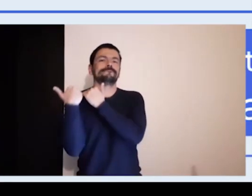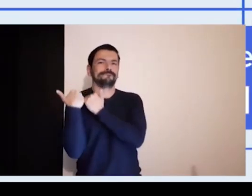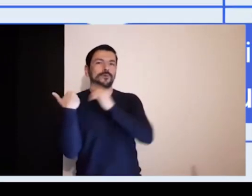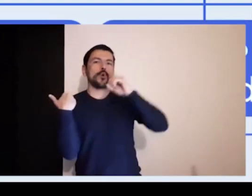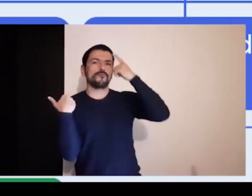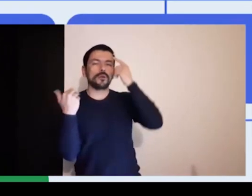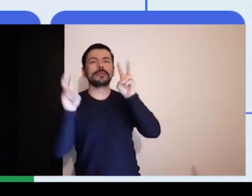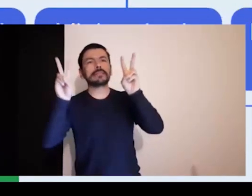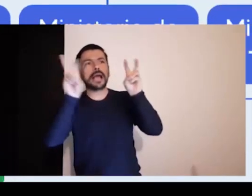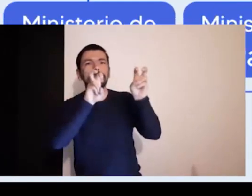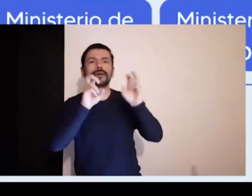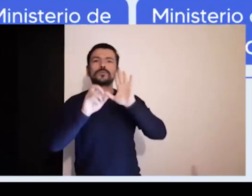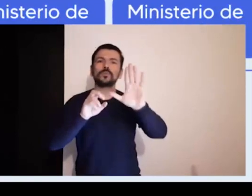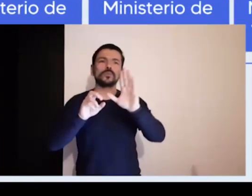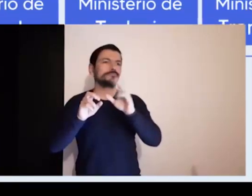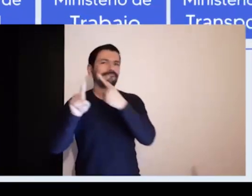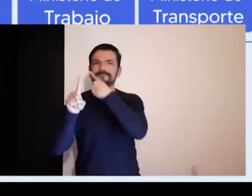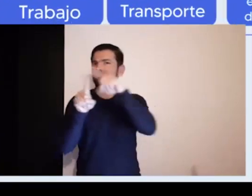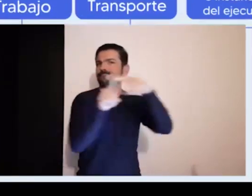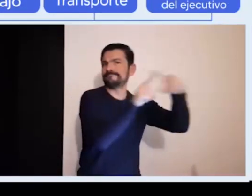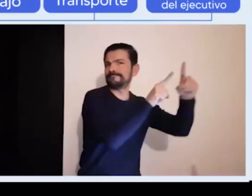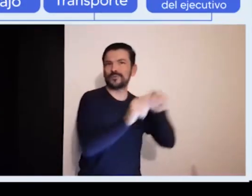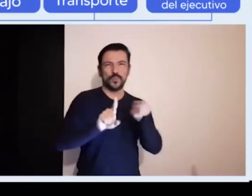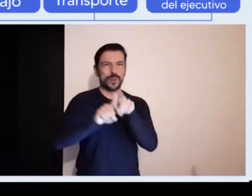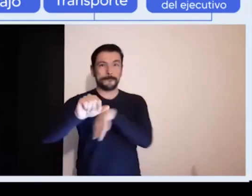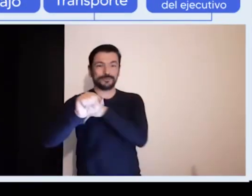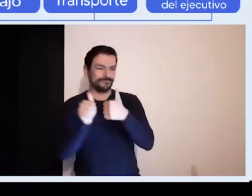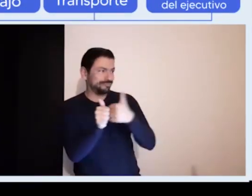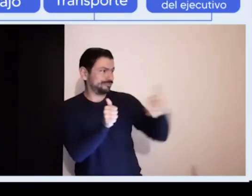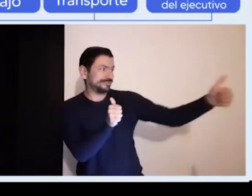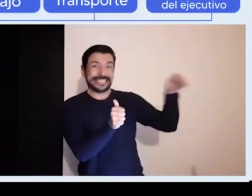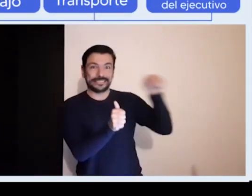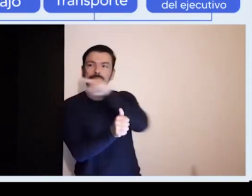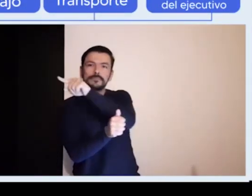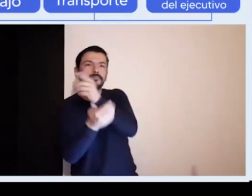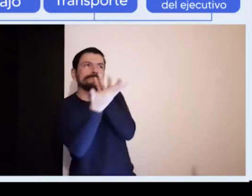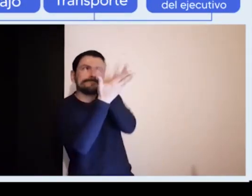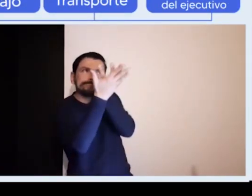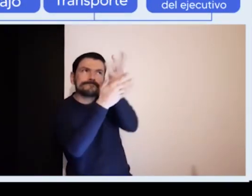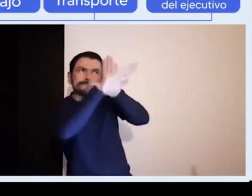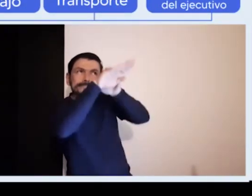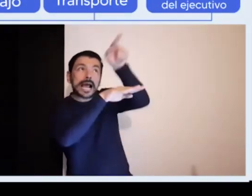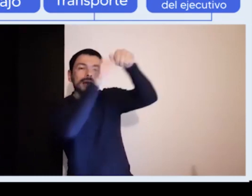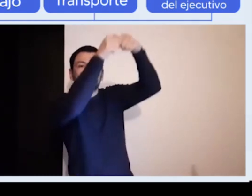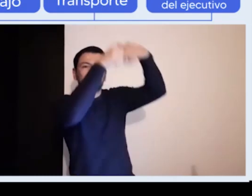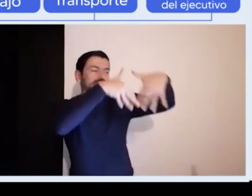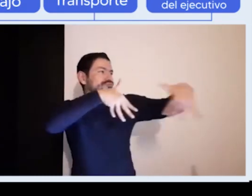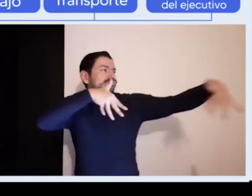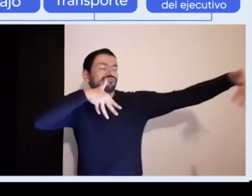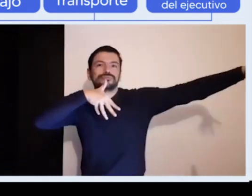es Jairo Klopatovsky, quien, acompañado de su equipo de trabajo, lidera esta consejería.